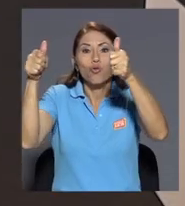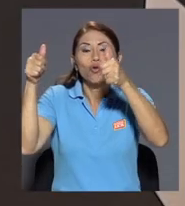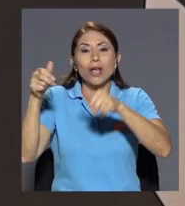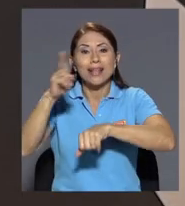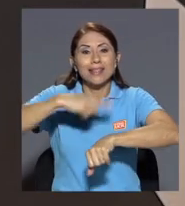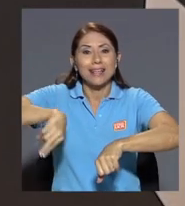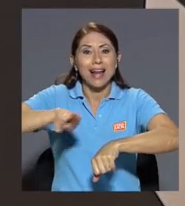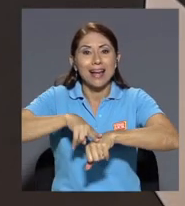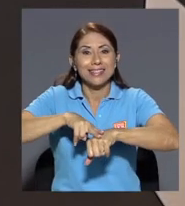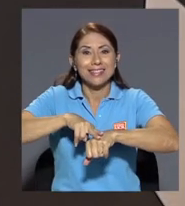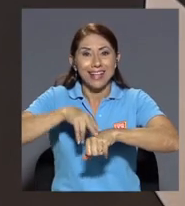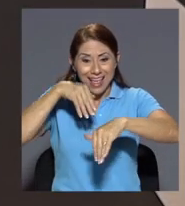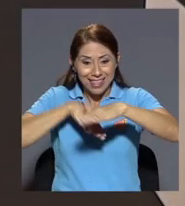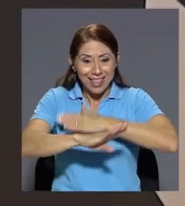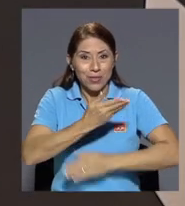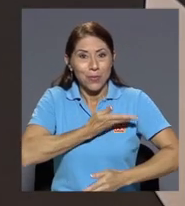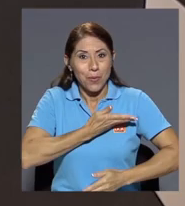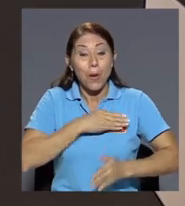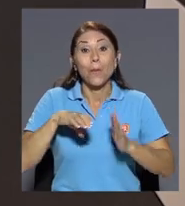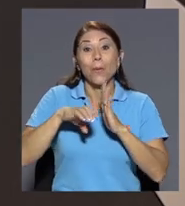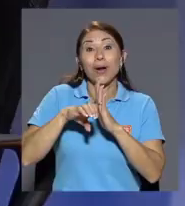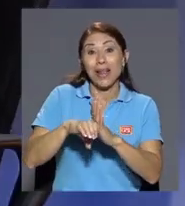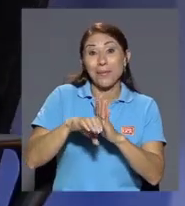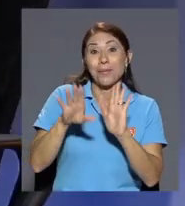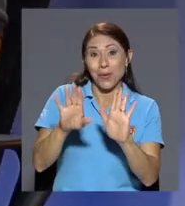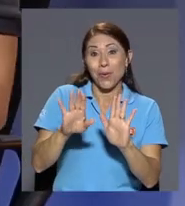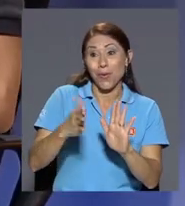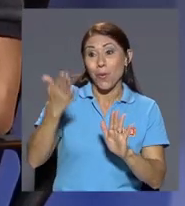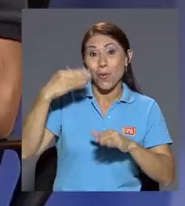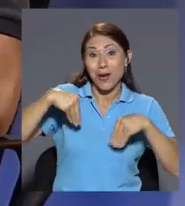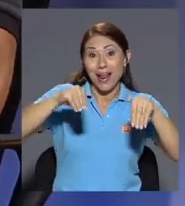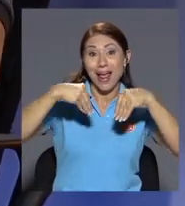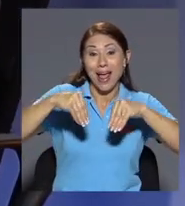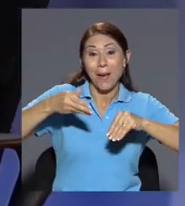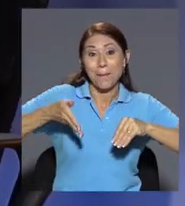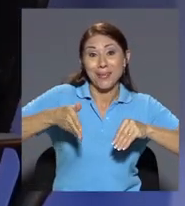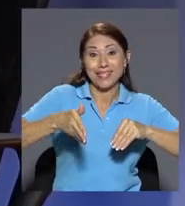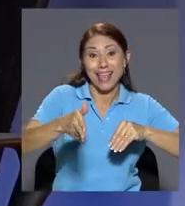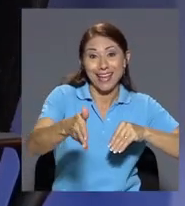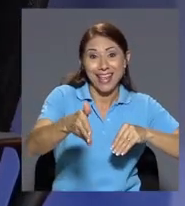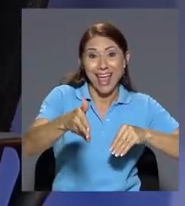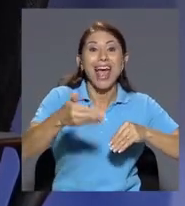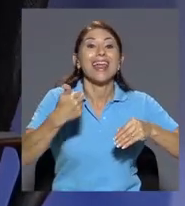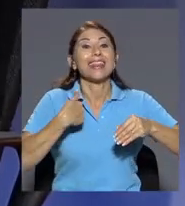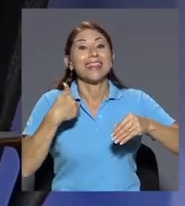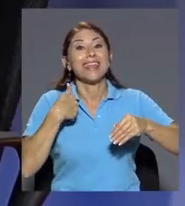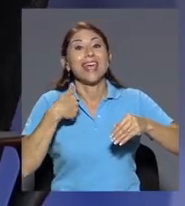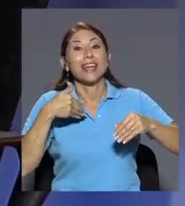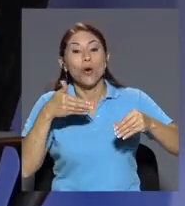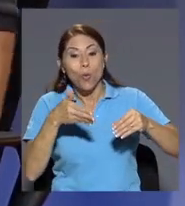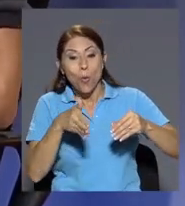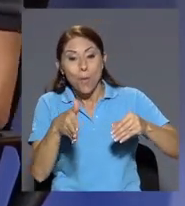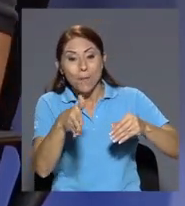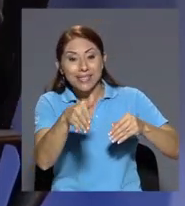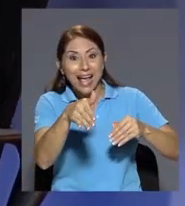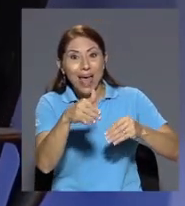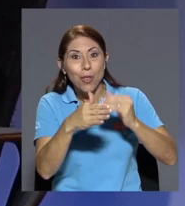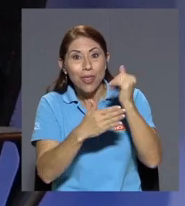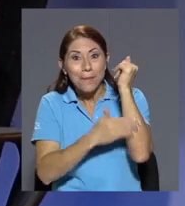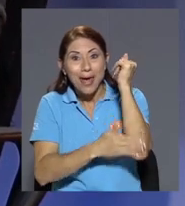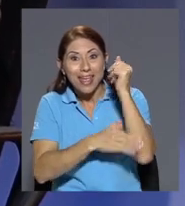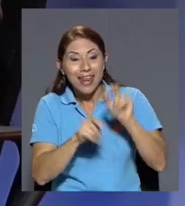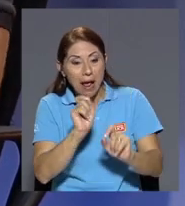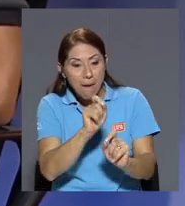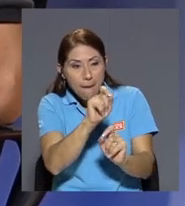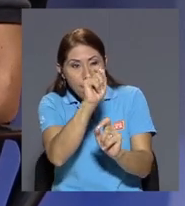entonces por ejemplo allá había uno que había una pescadería entonces tenía un pescado tallado en madera entonces los de verdurería tendrían algo similar también y en fin